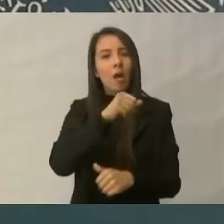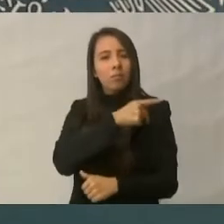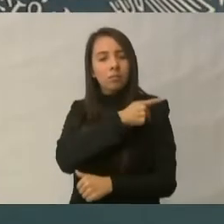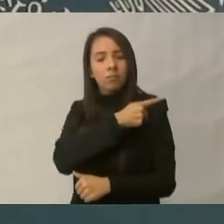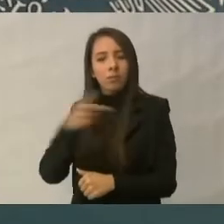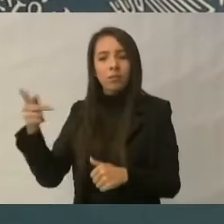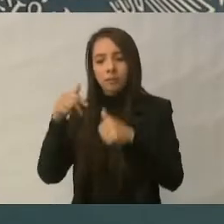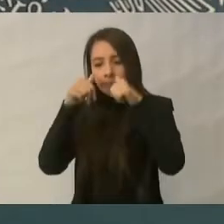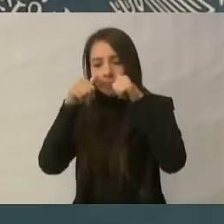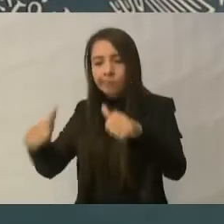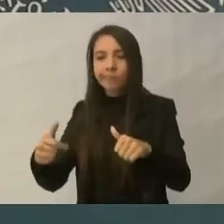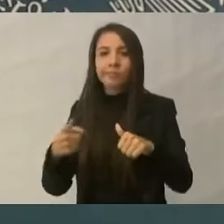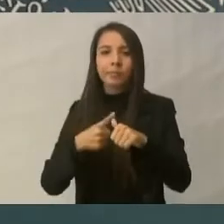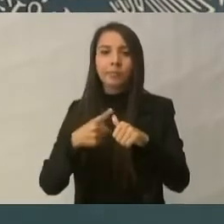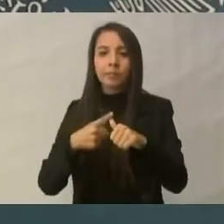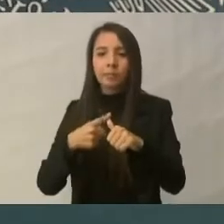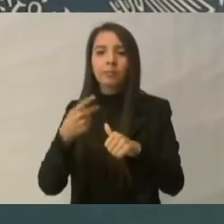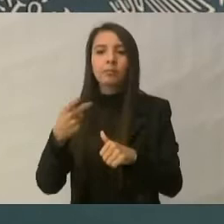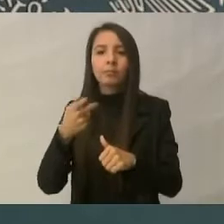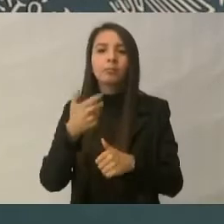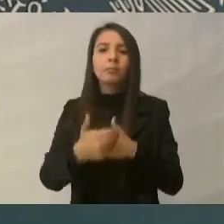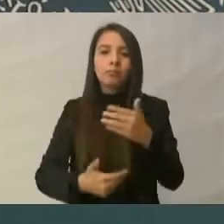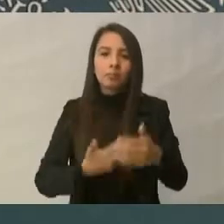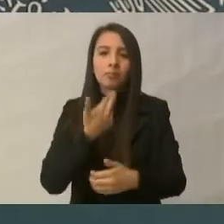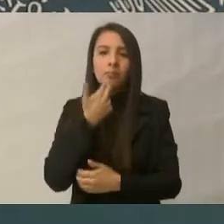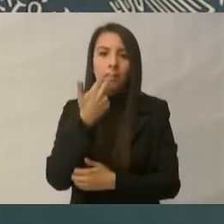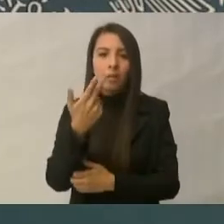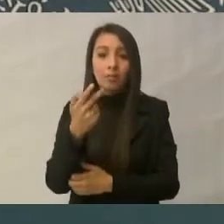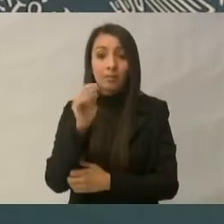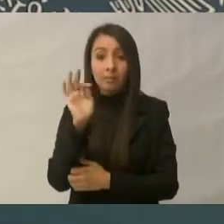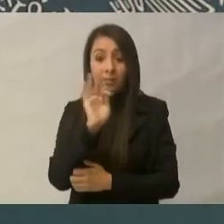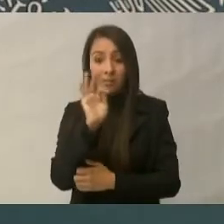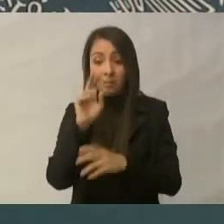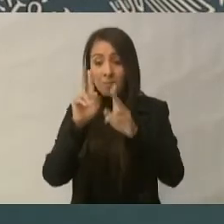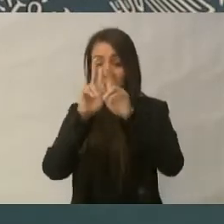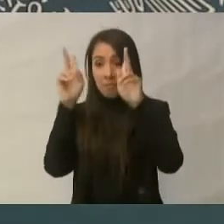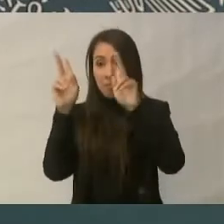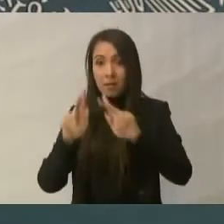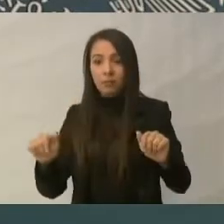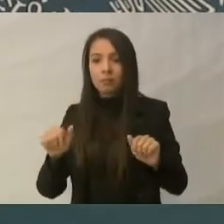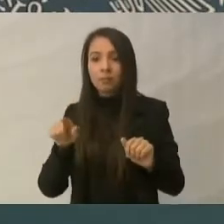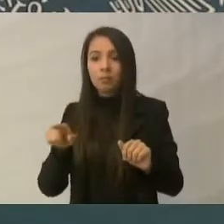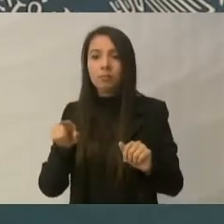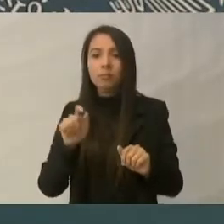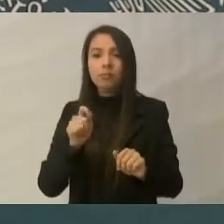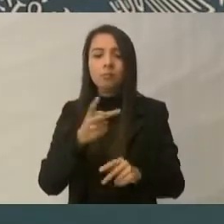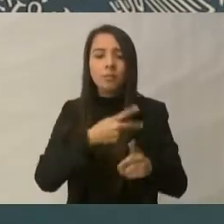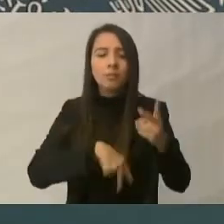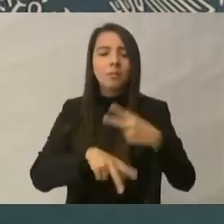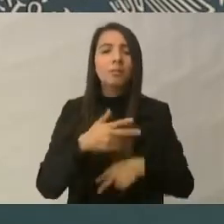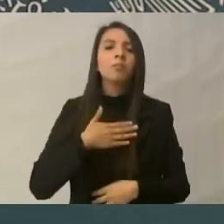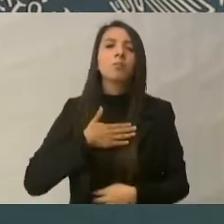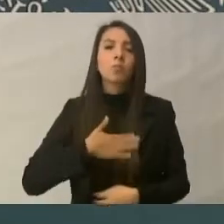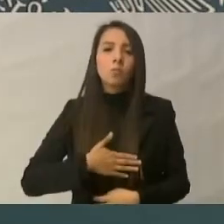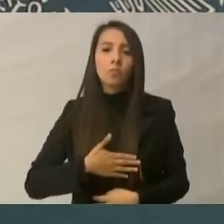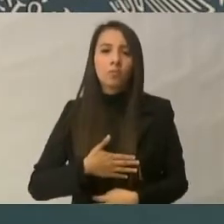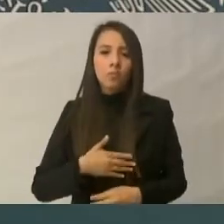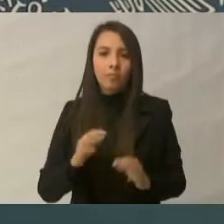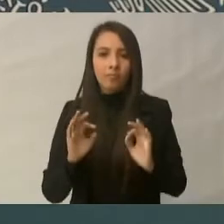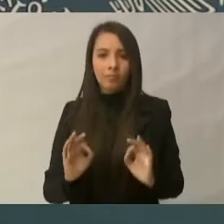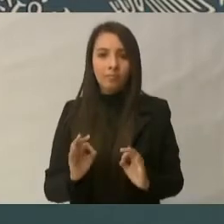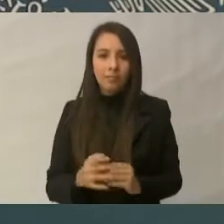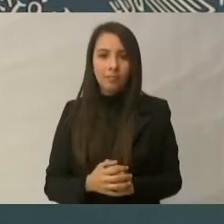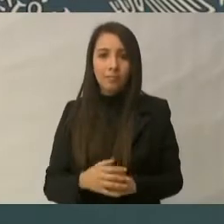La paz es fruto de la justicia. Entonces, por eso, nuestro reconocimiento